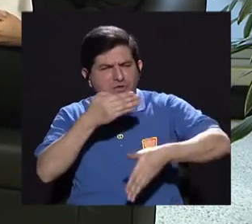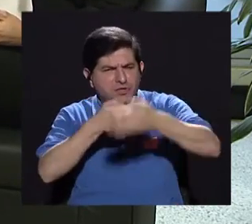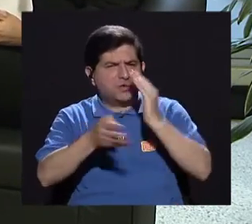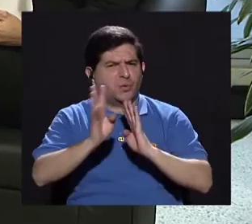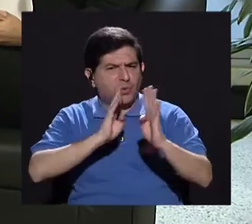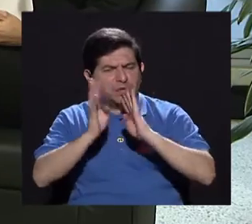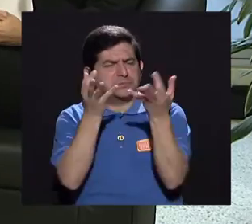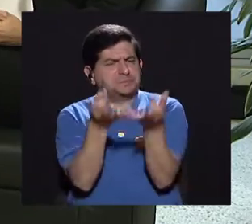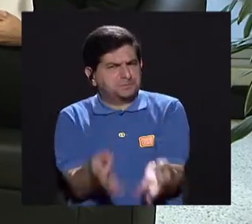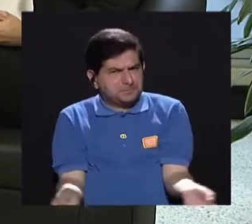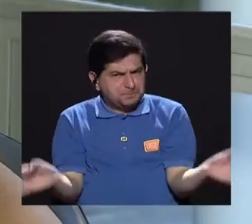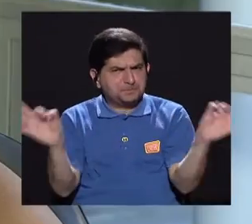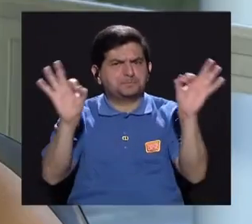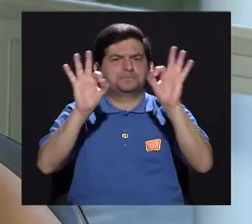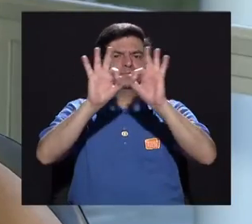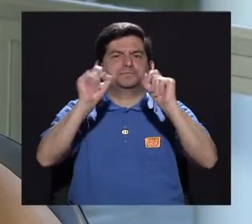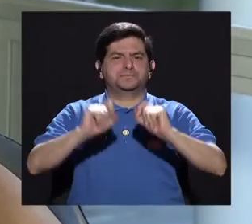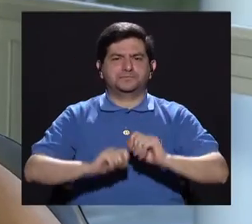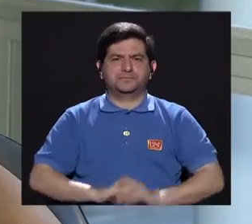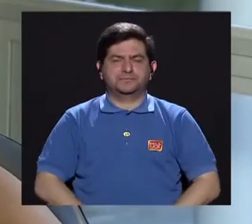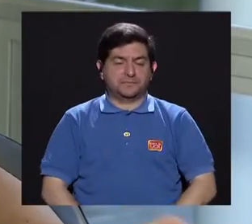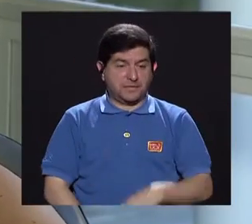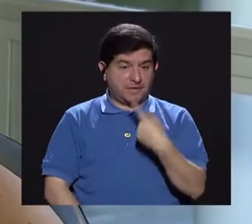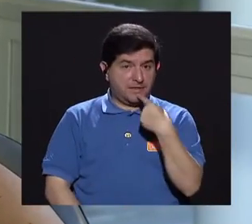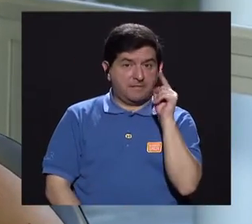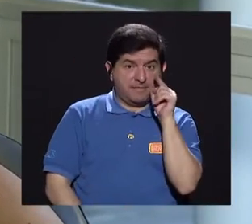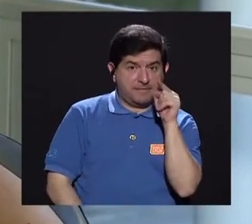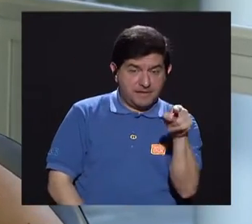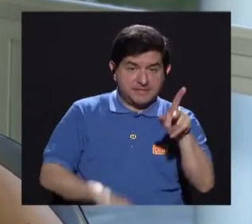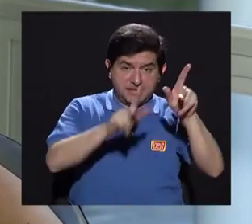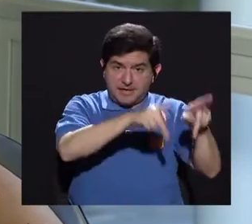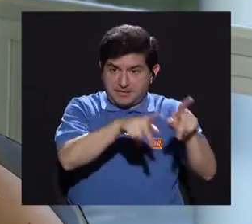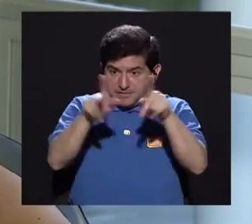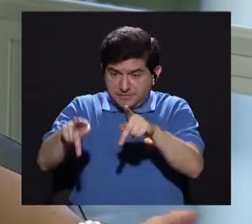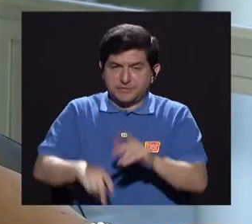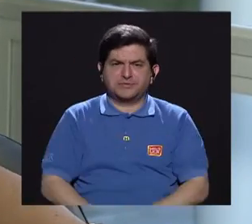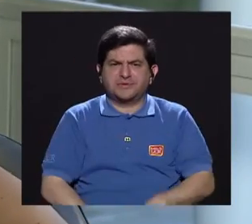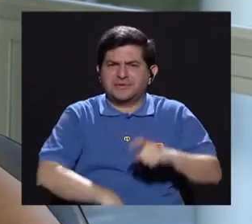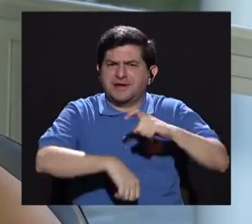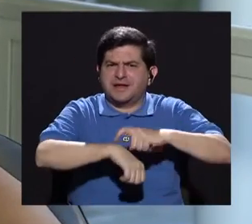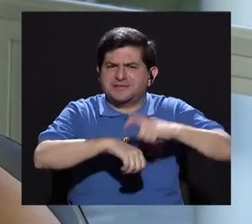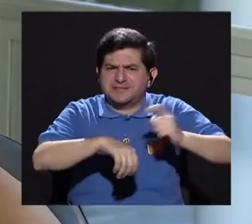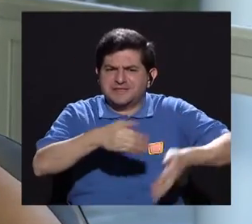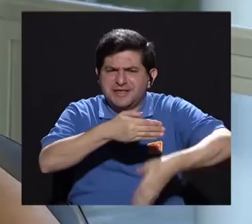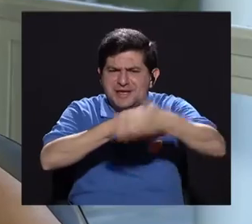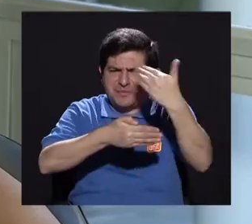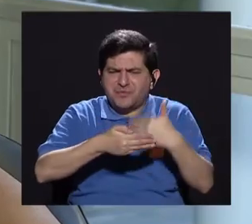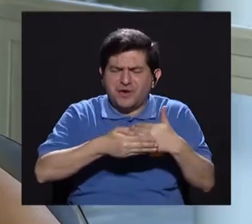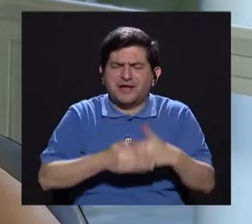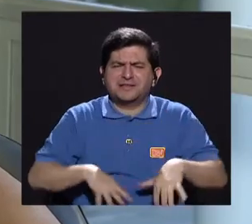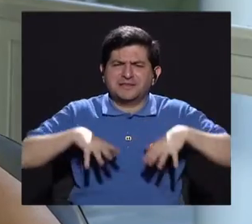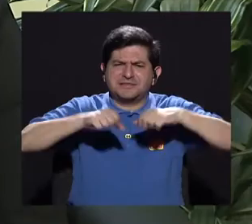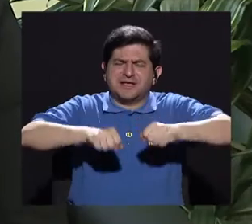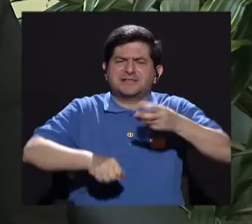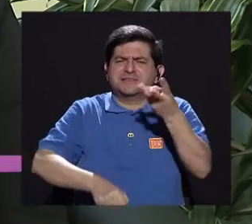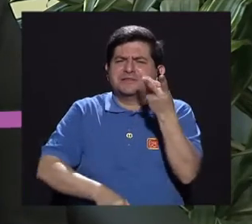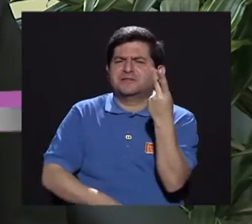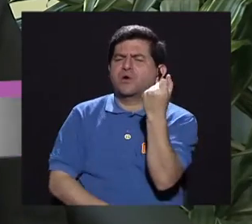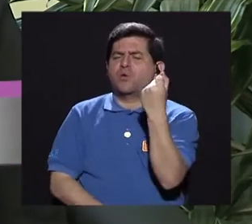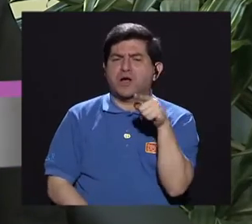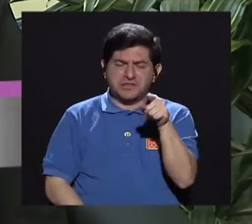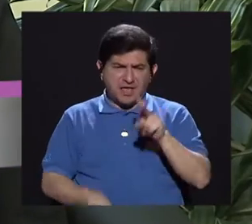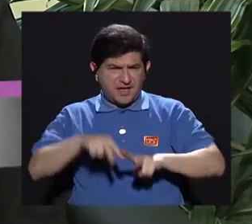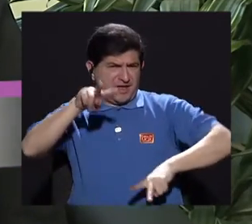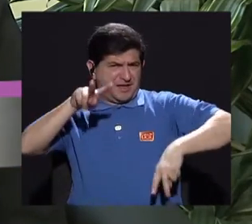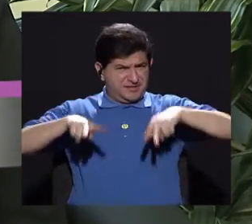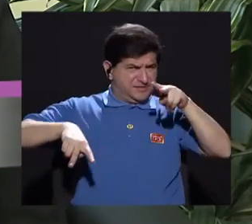veníamos conversando, es importante indicarle a los usuarios cuánto tiempo antes deben de llegar a la cita. Y si